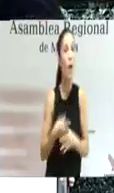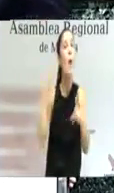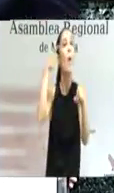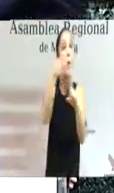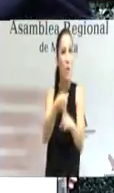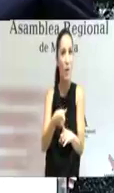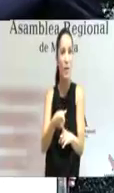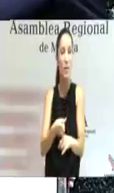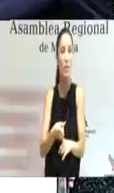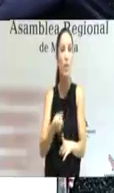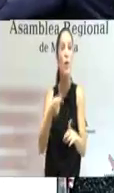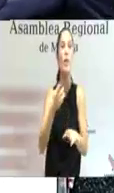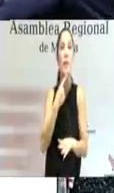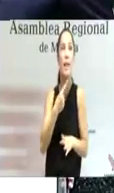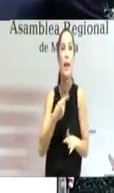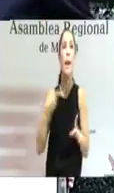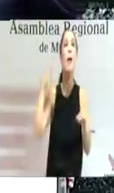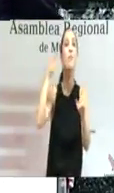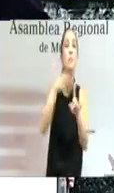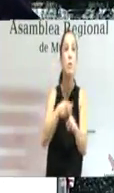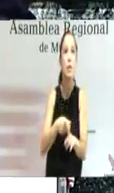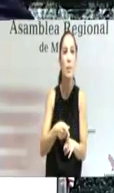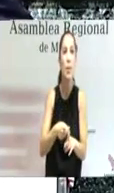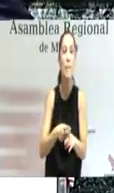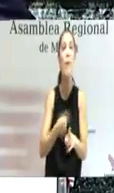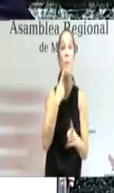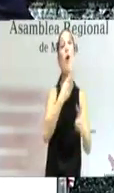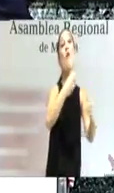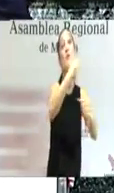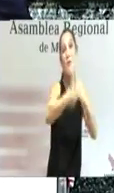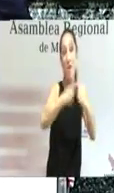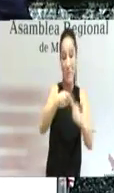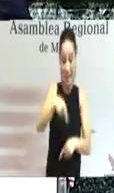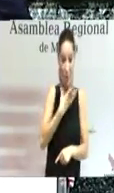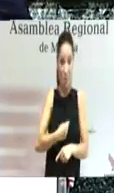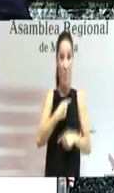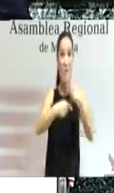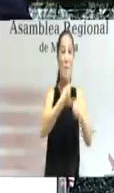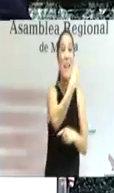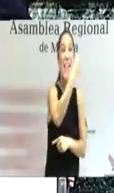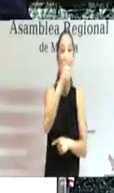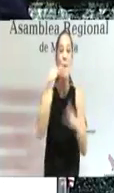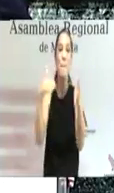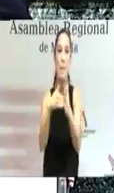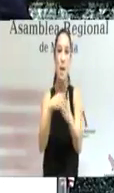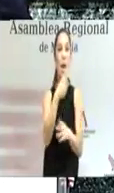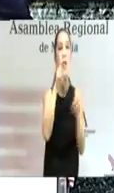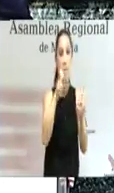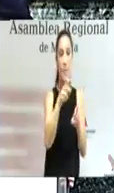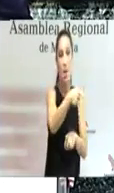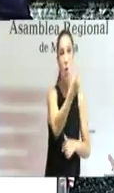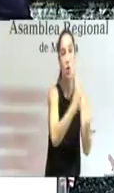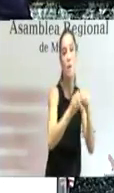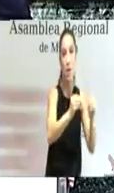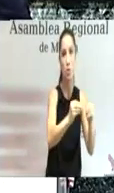al menos 100.000 familias en la región de Murcia. El agua es un